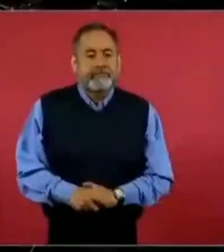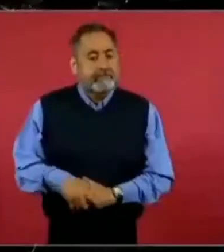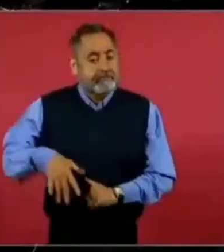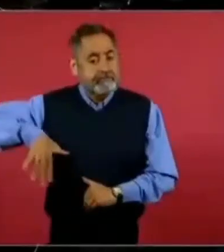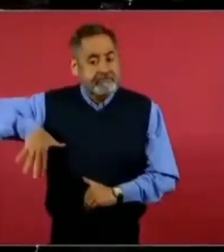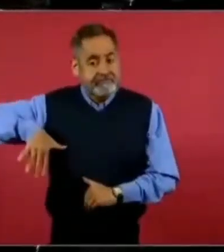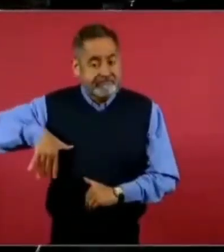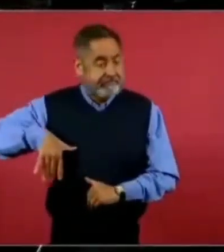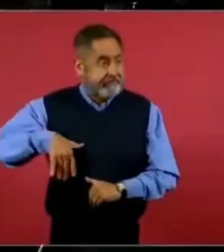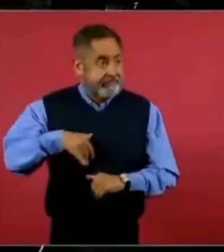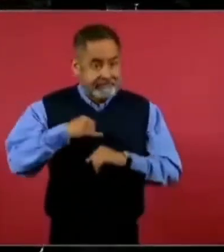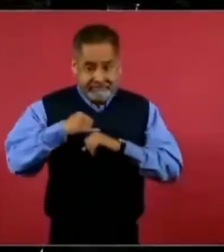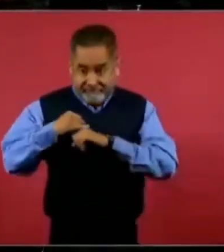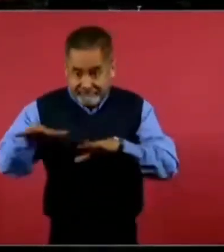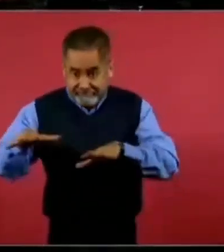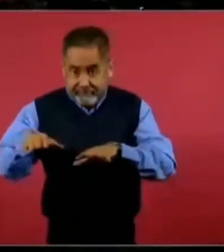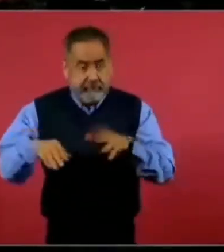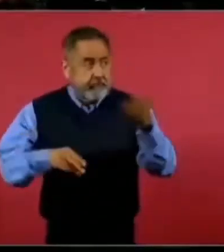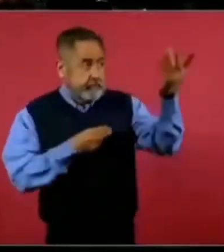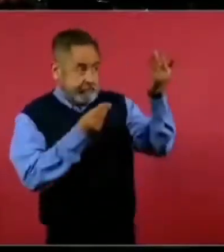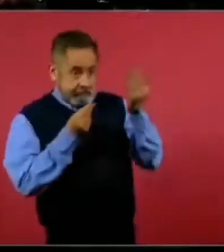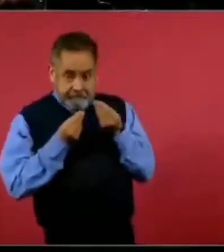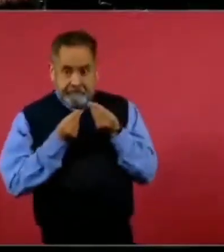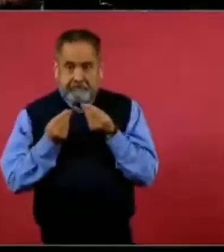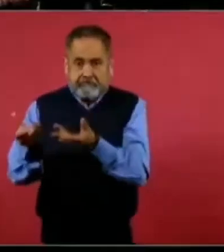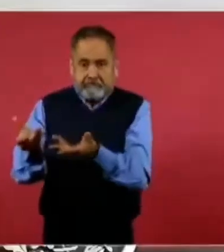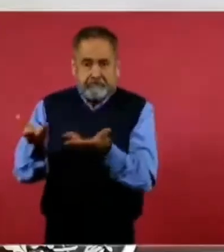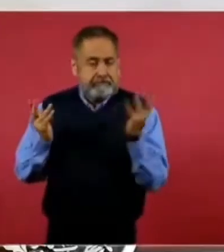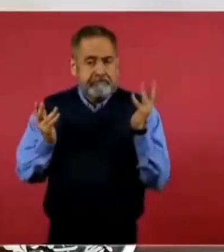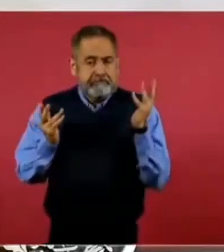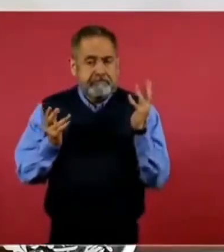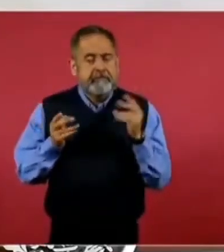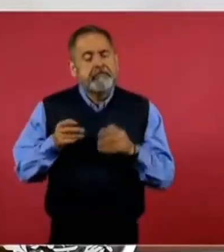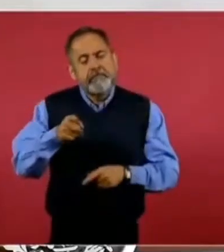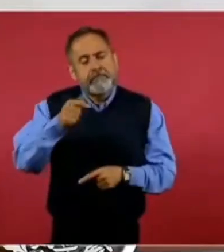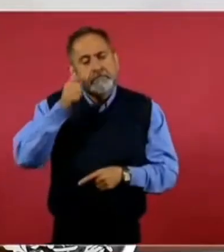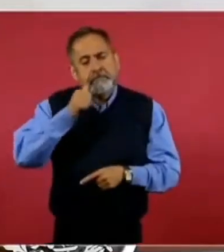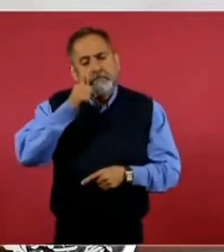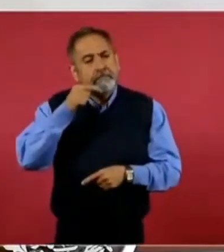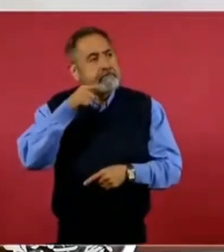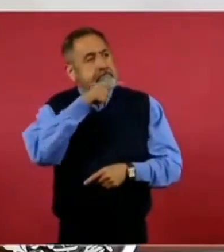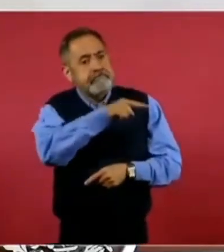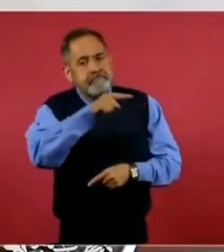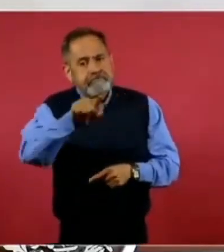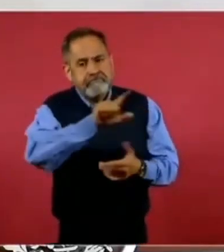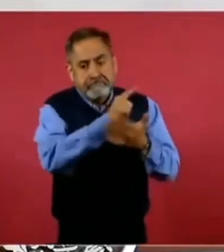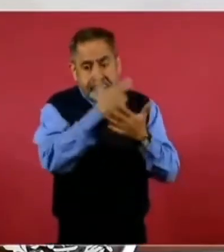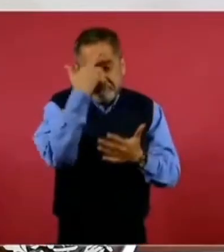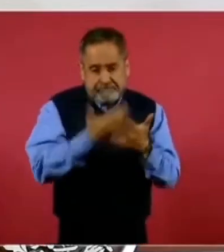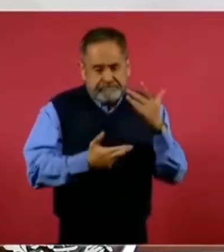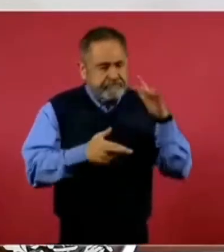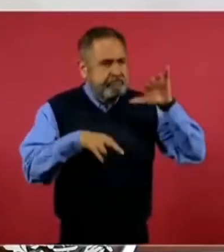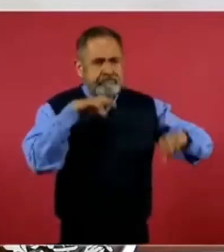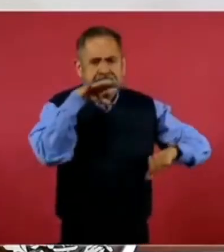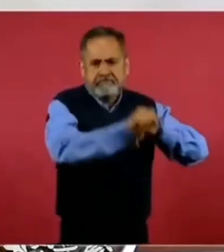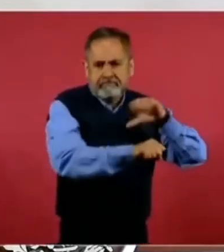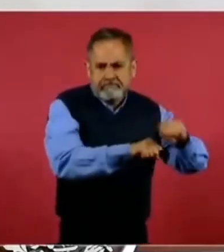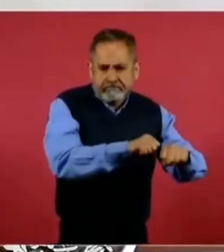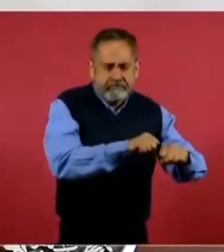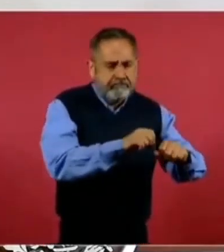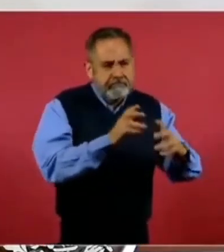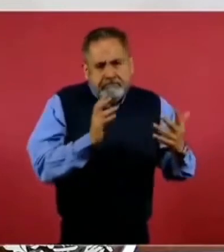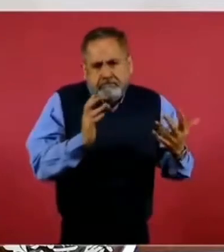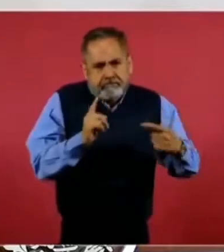tocado? Pues todas las detenciones de personas que hayan cometido delitos, pues creemos que es positiva,